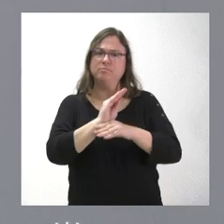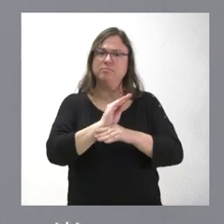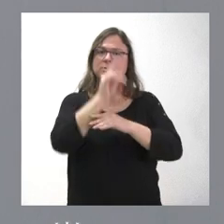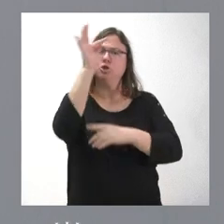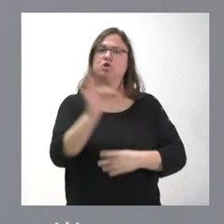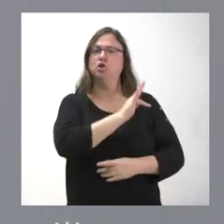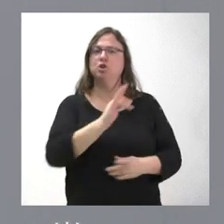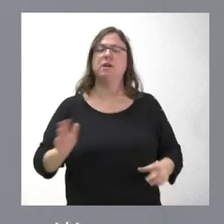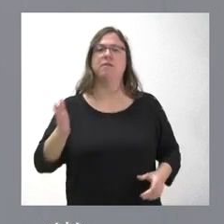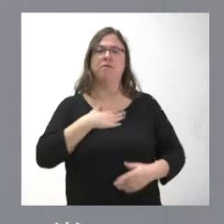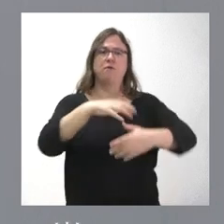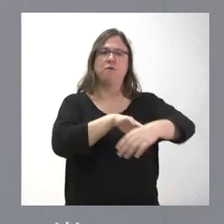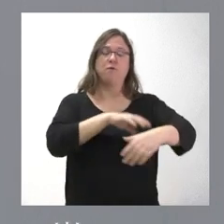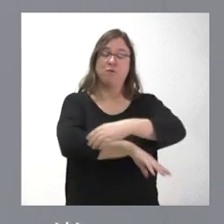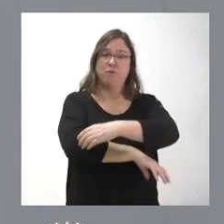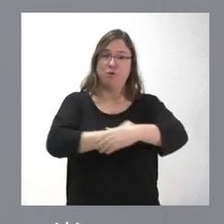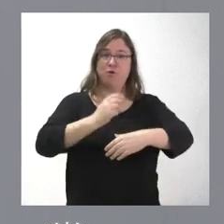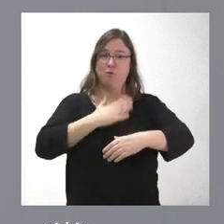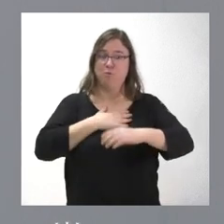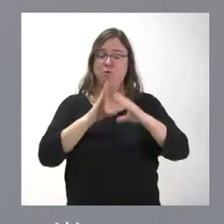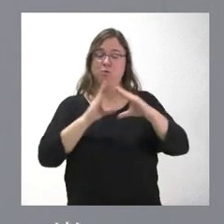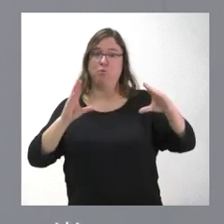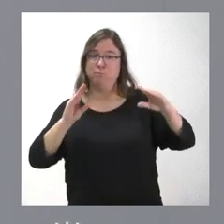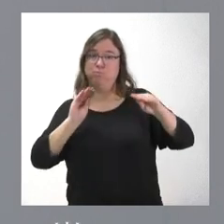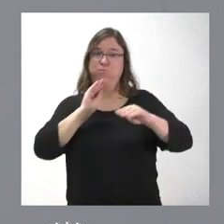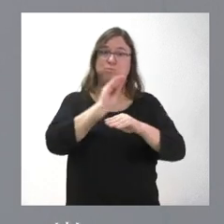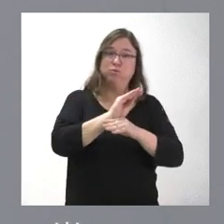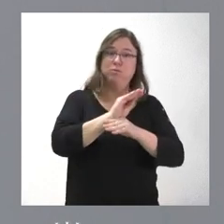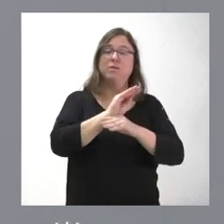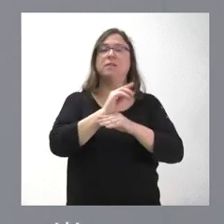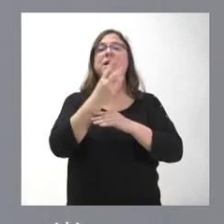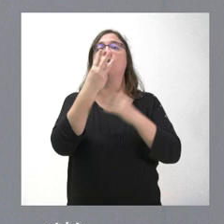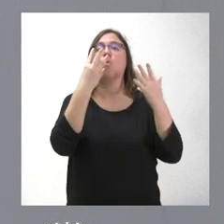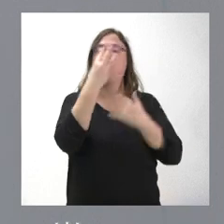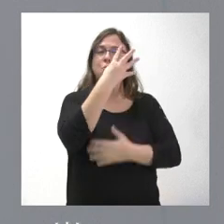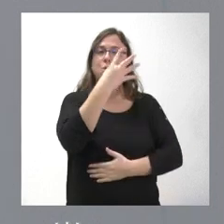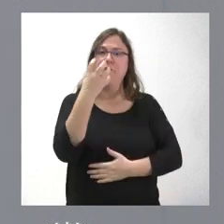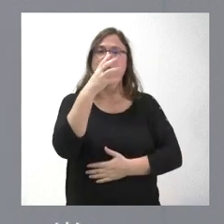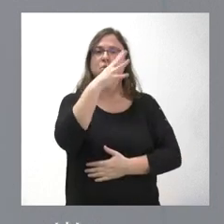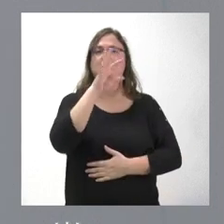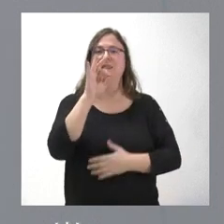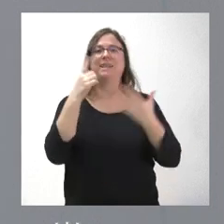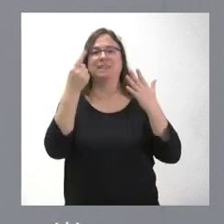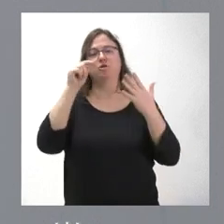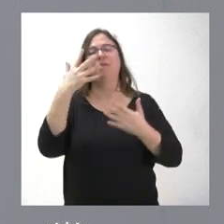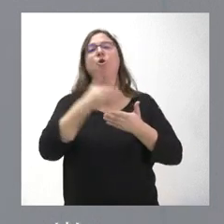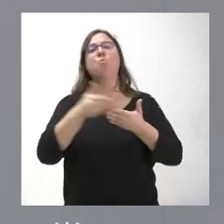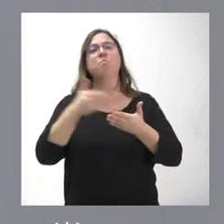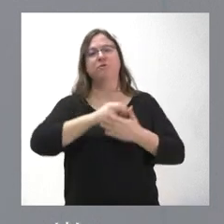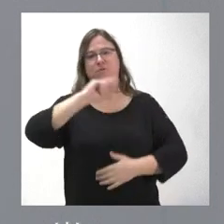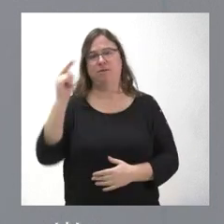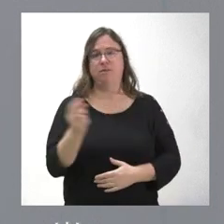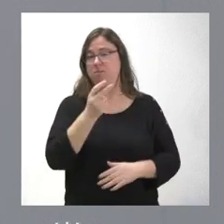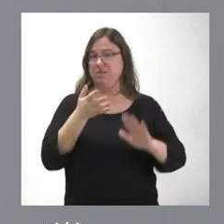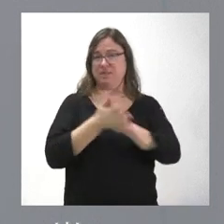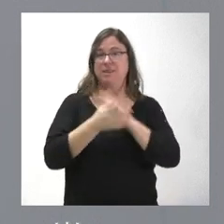fondos de la Junta de Castilla y León a las universidades públicas de Castilla y en este año 2023 habrá alcanzado los 446,5 millones de euros, lo que